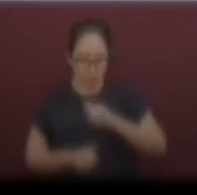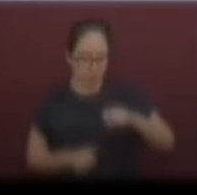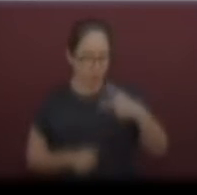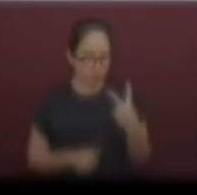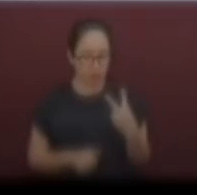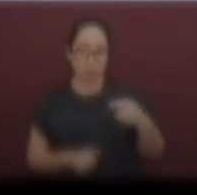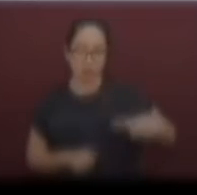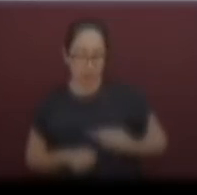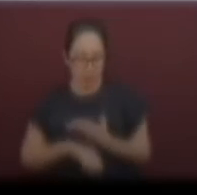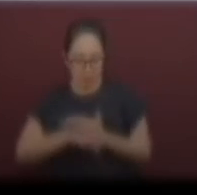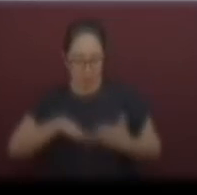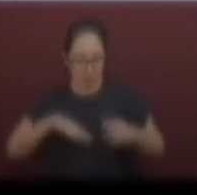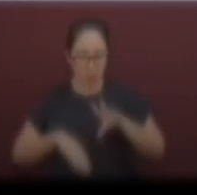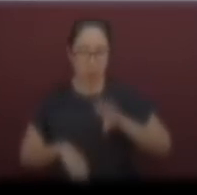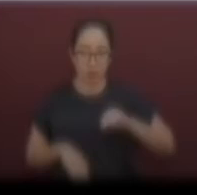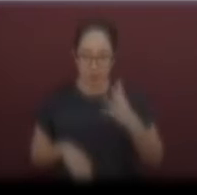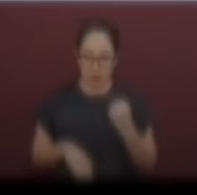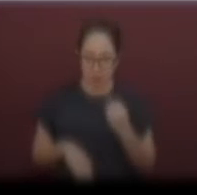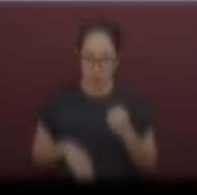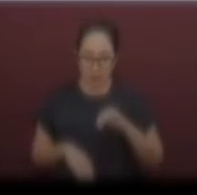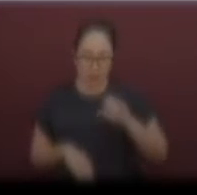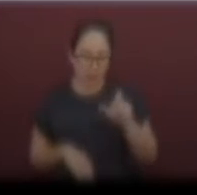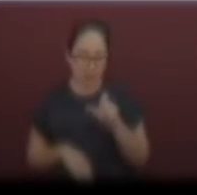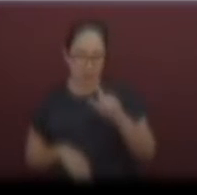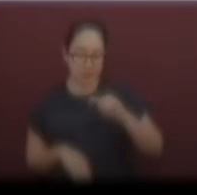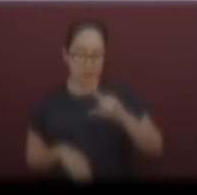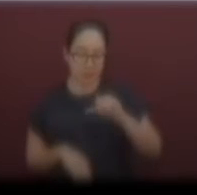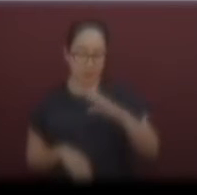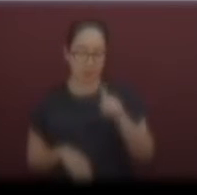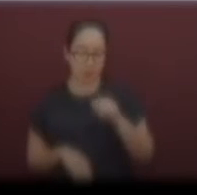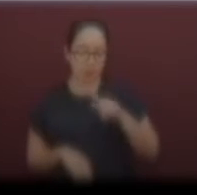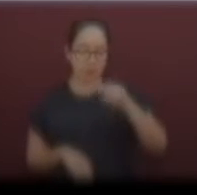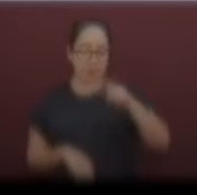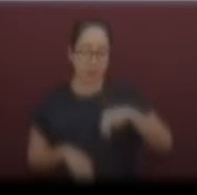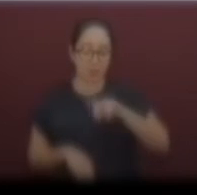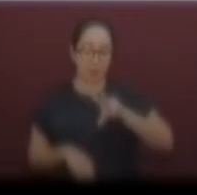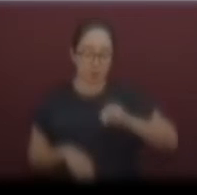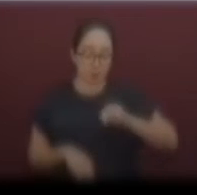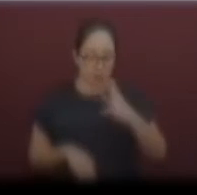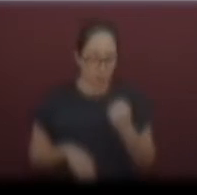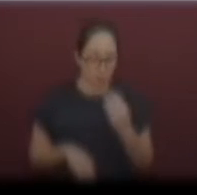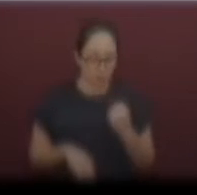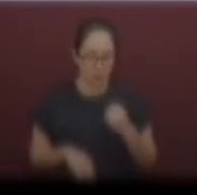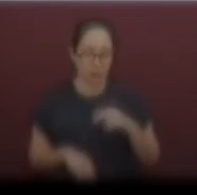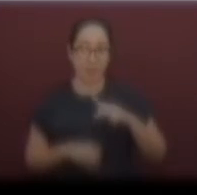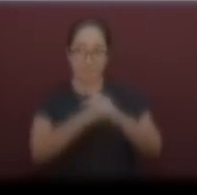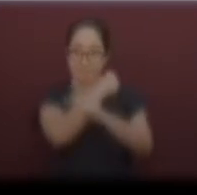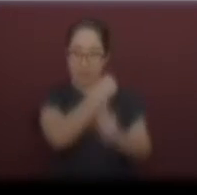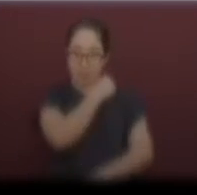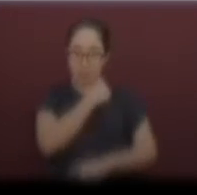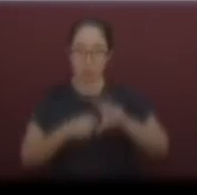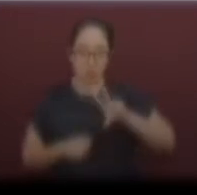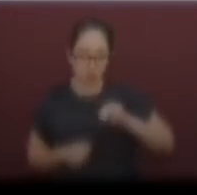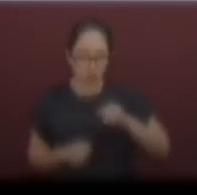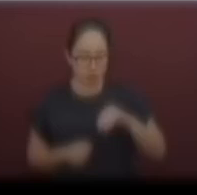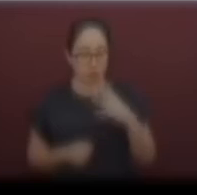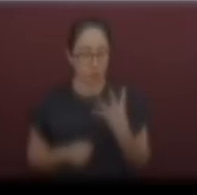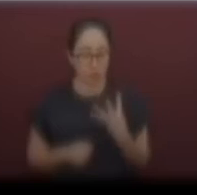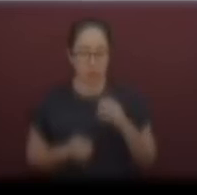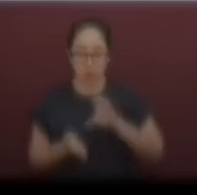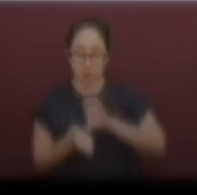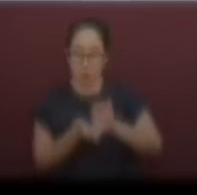Río Blanco, 99. Iztazoquitlán, 89. Perote, 84. Coatepec,